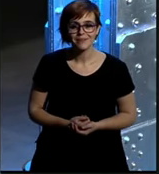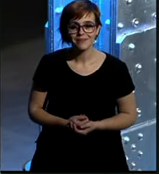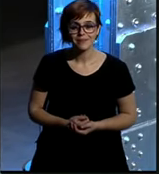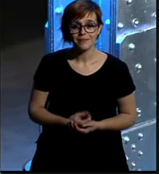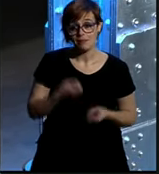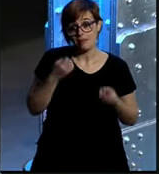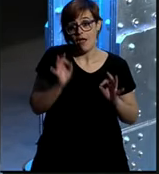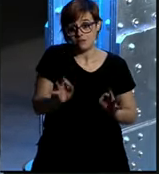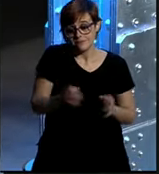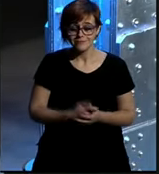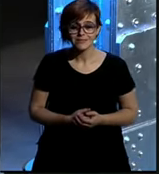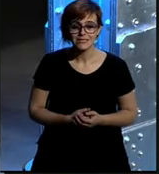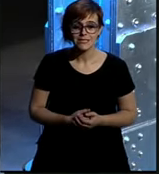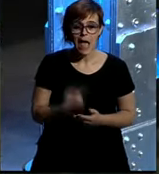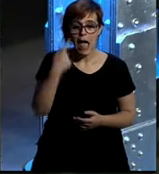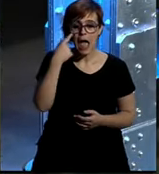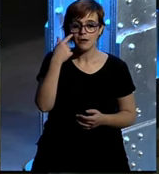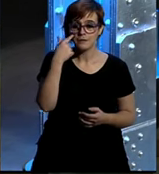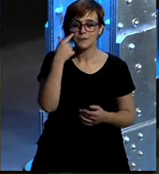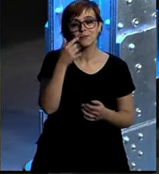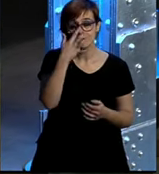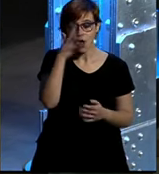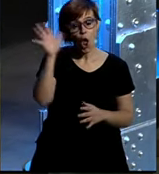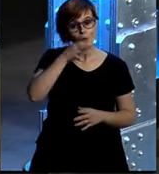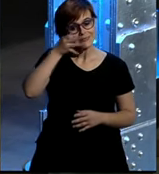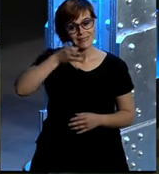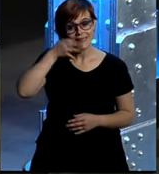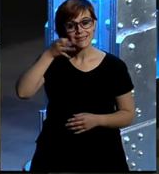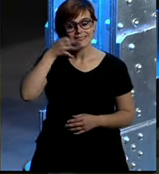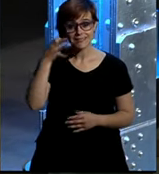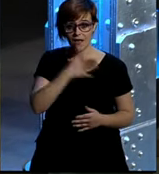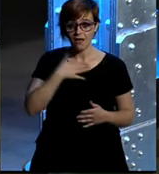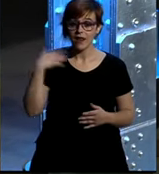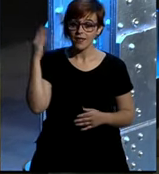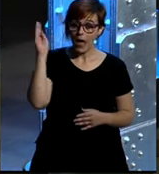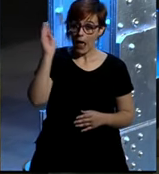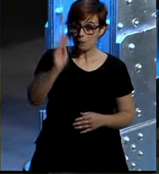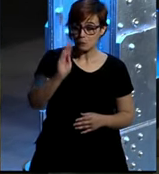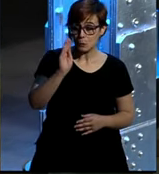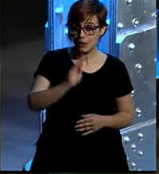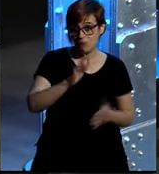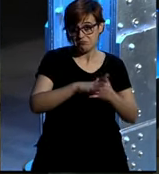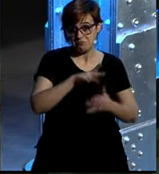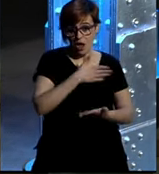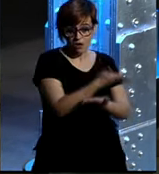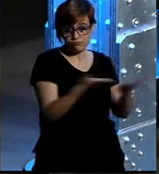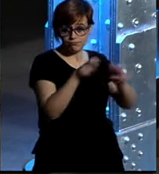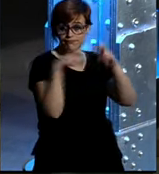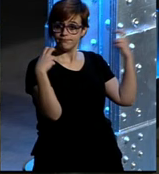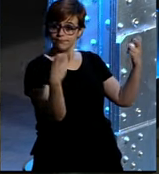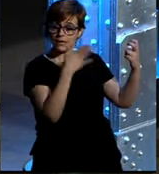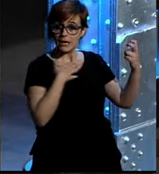Muy bien otra pregunta Hola buenas tardes quería preguntarles en general a los ponentes